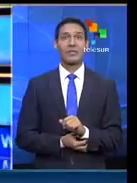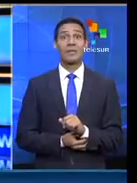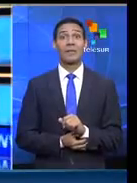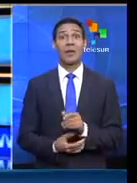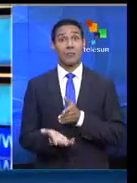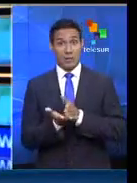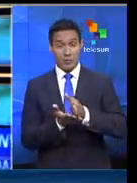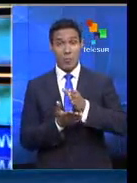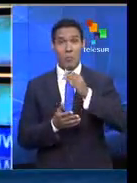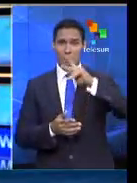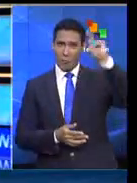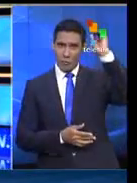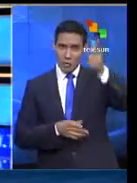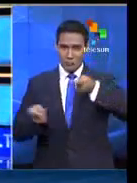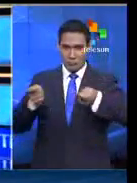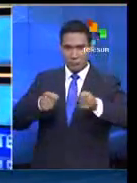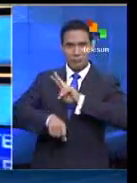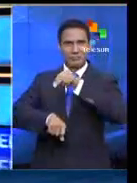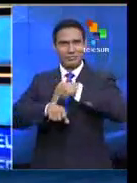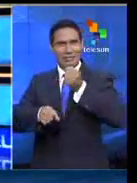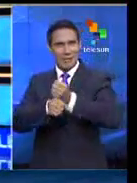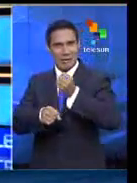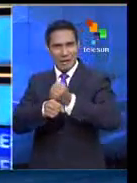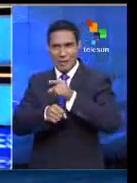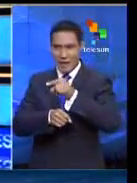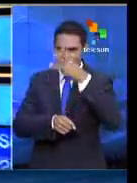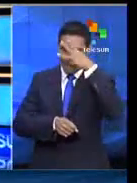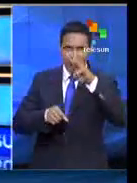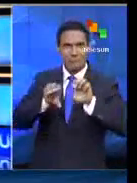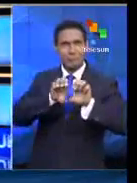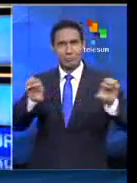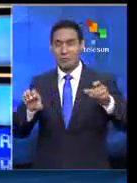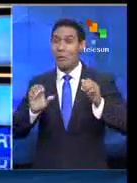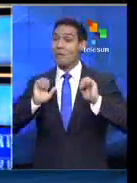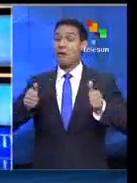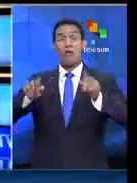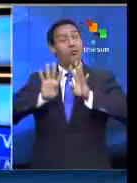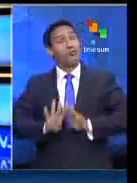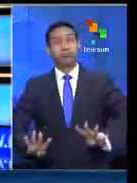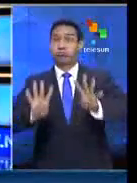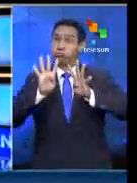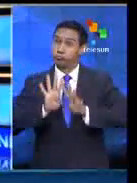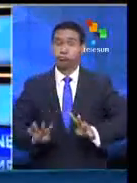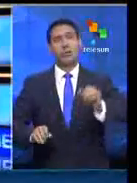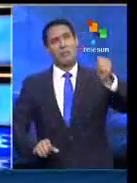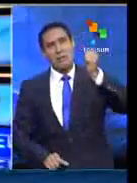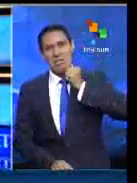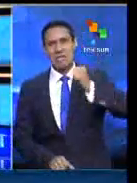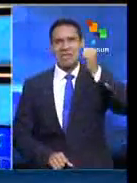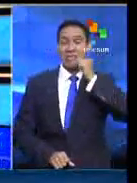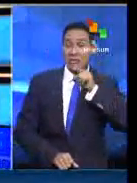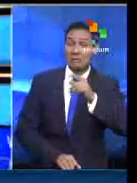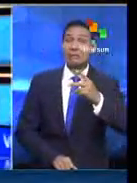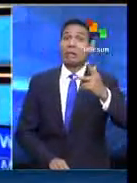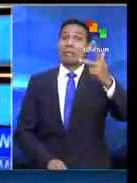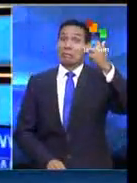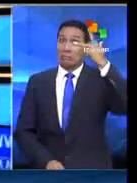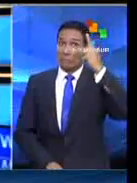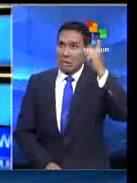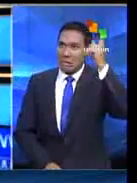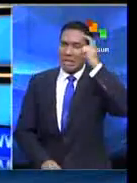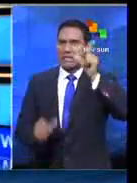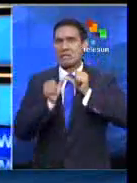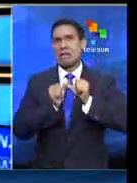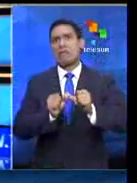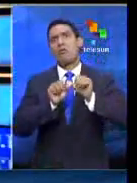Profesores de la Coordinadora Nacional de Trabajadores de la Educación en México iniciaron una jornada de manifestaciones, la tercera que